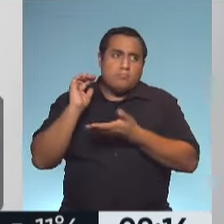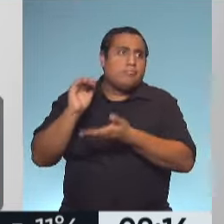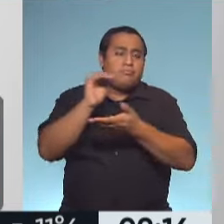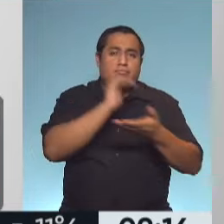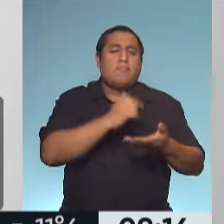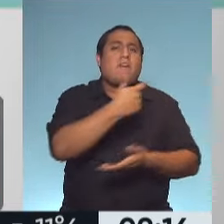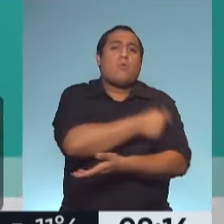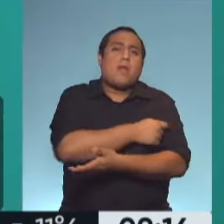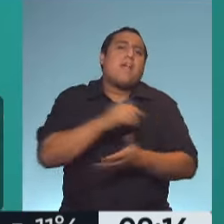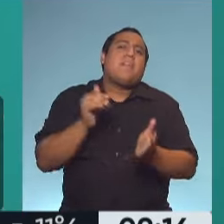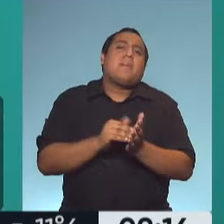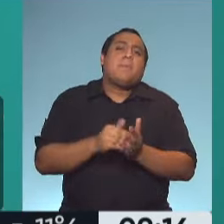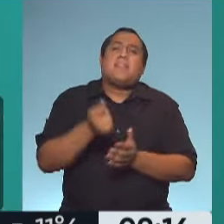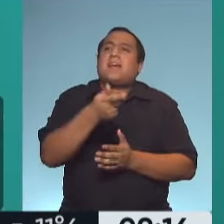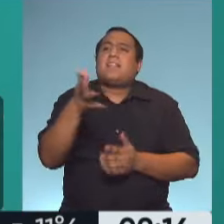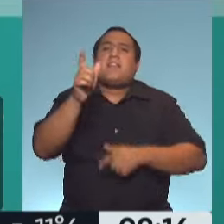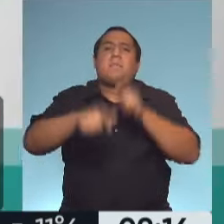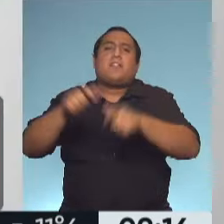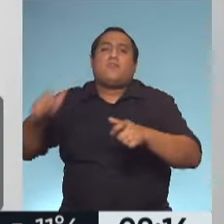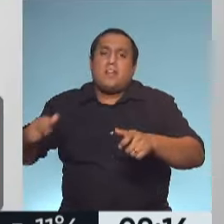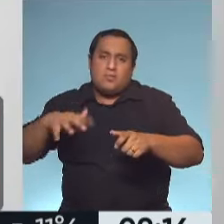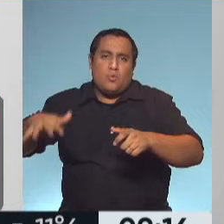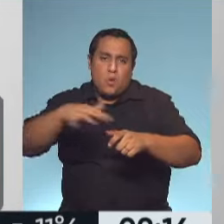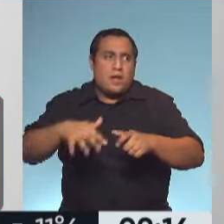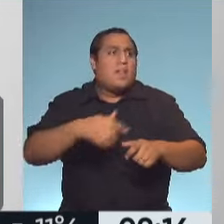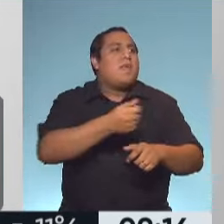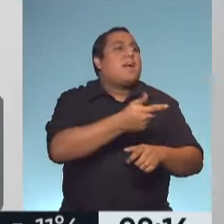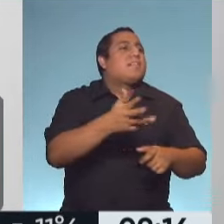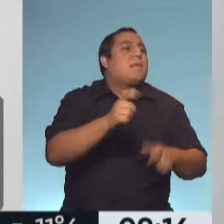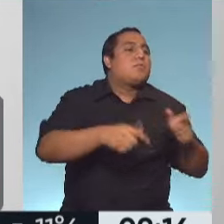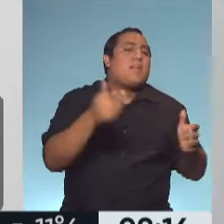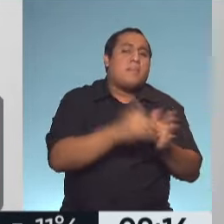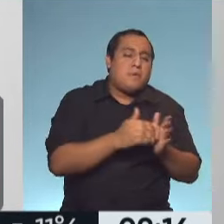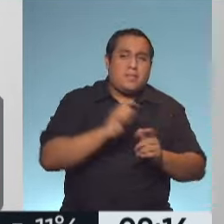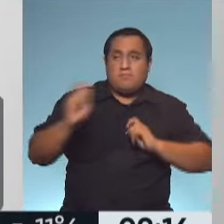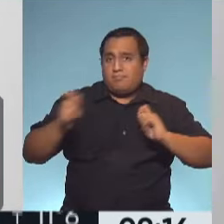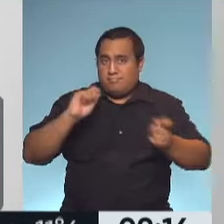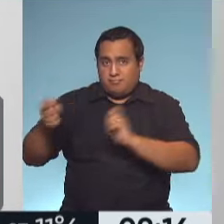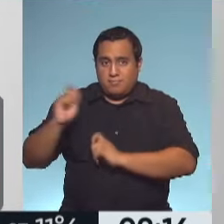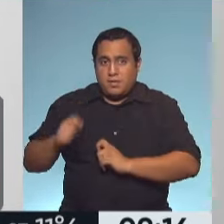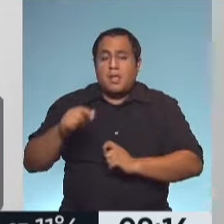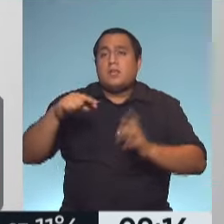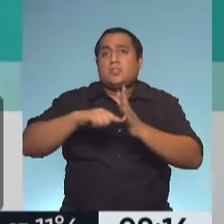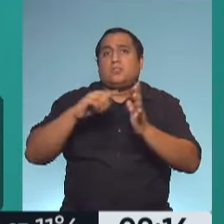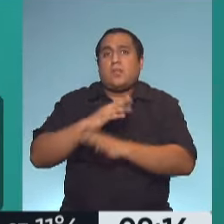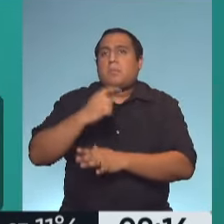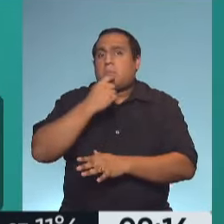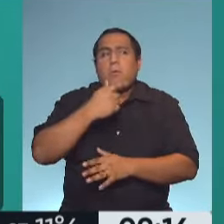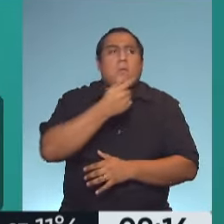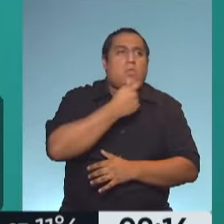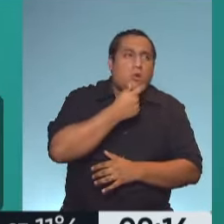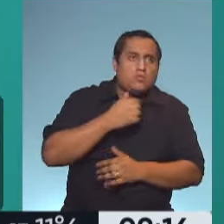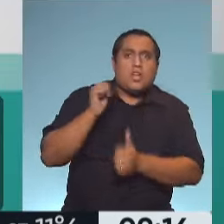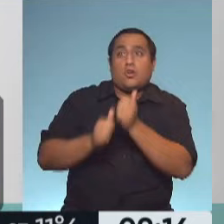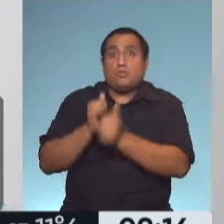la población la cantidad de vacunas a las jurisdicciones, como en algunos lugares, en grandes conglomerados urbanos, como puede ser Mendoza,